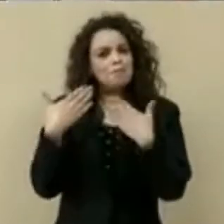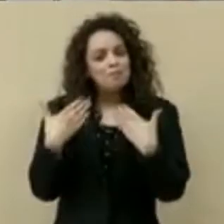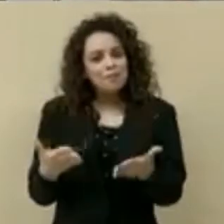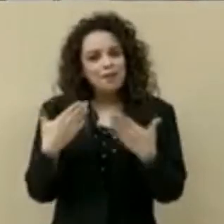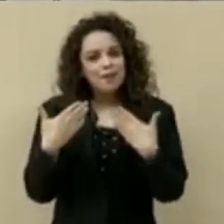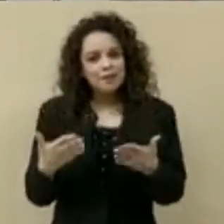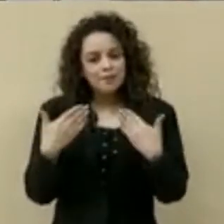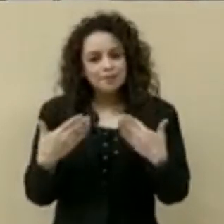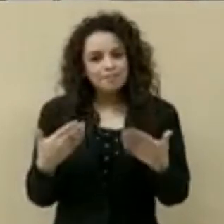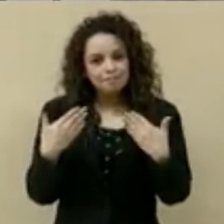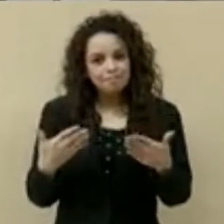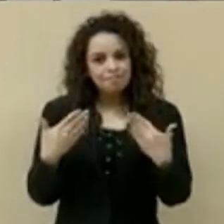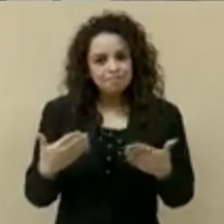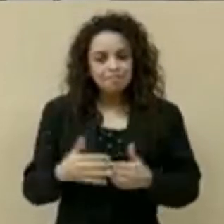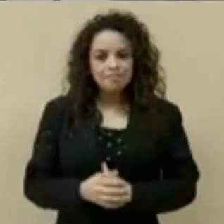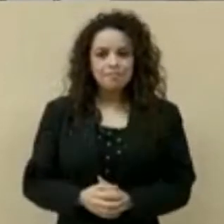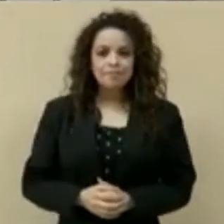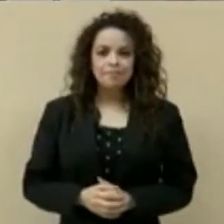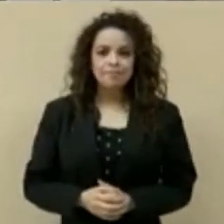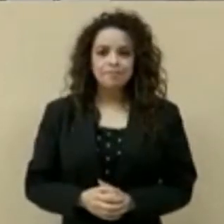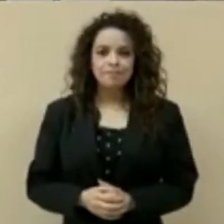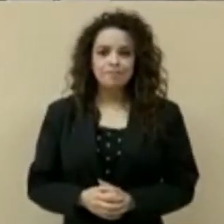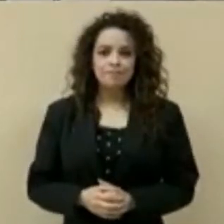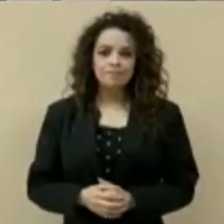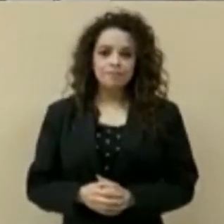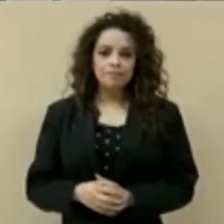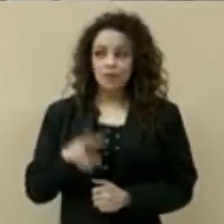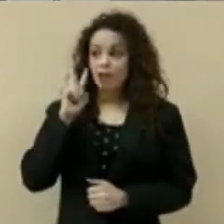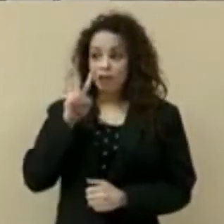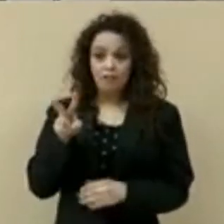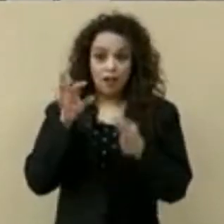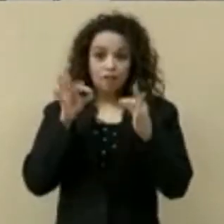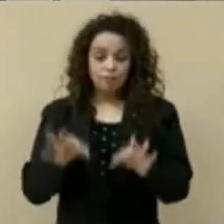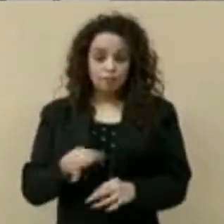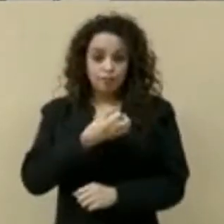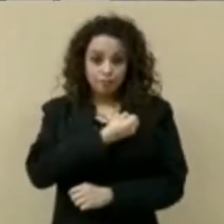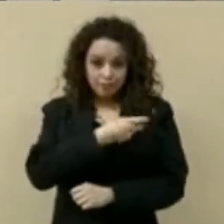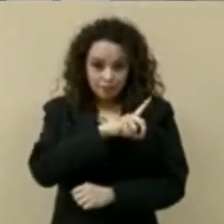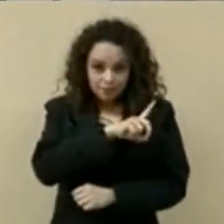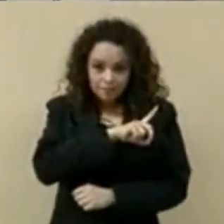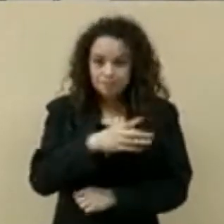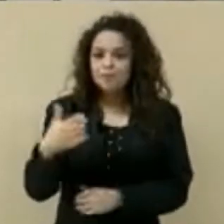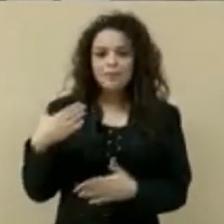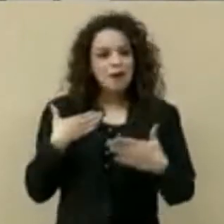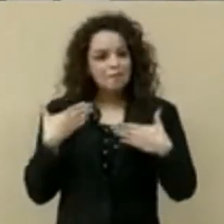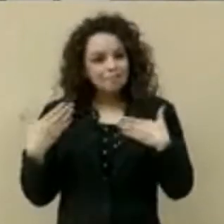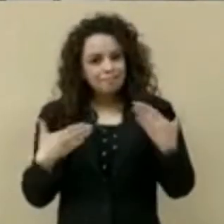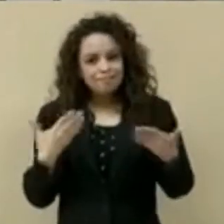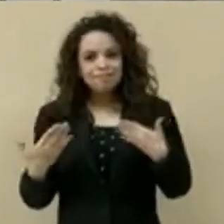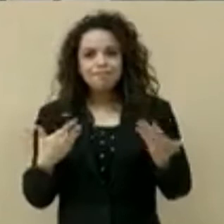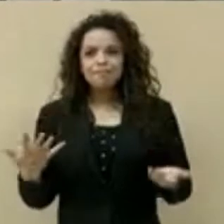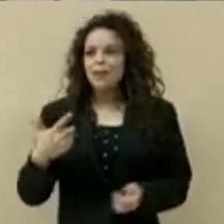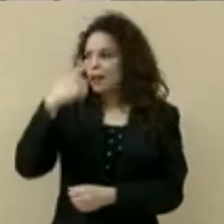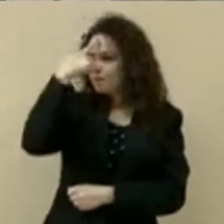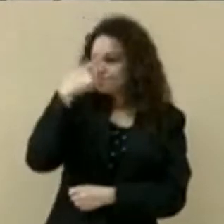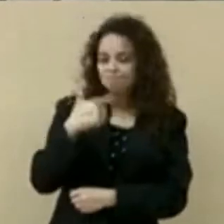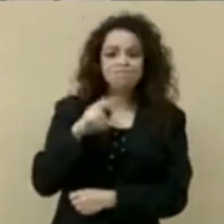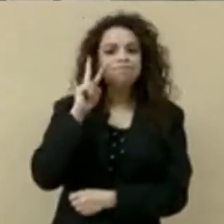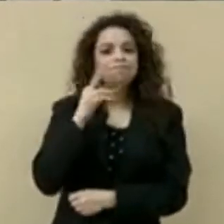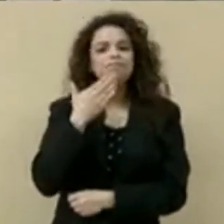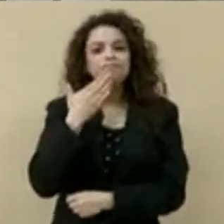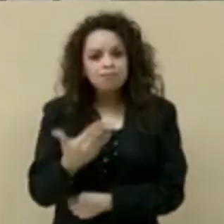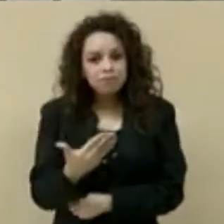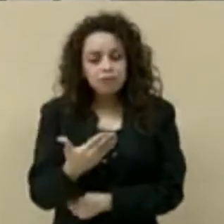salud, de ánimo, de semblante, pero sobre todo muy